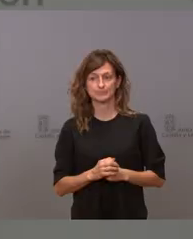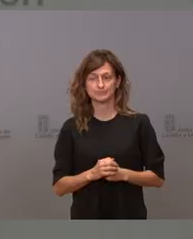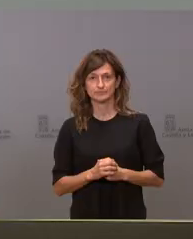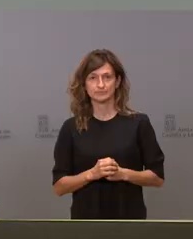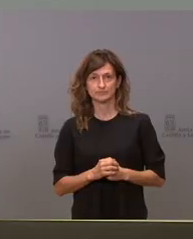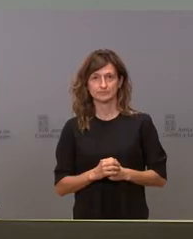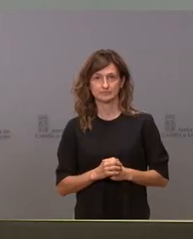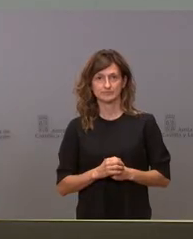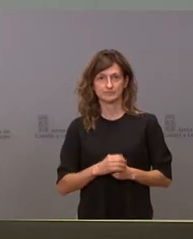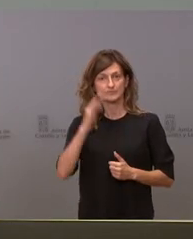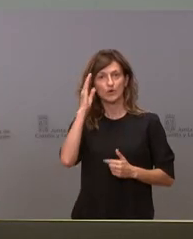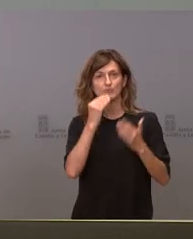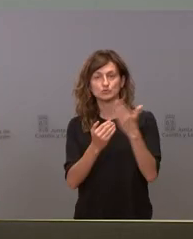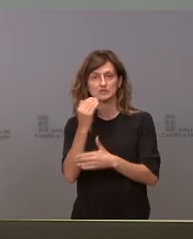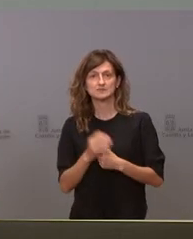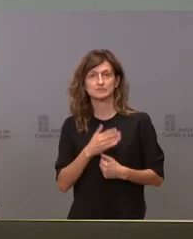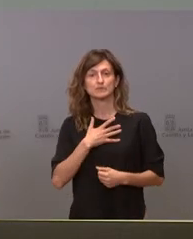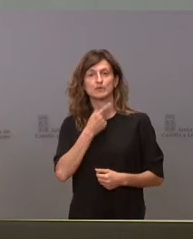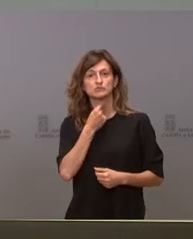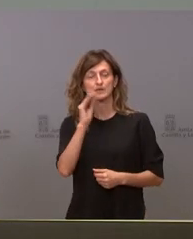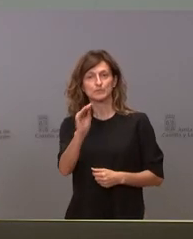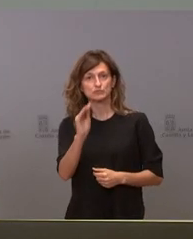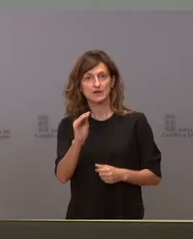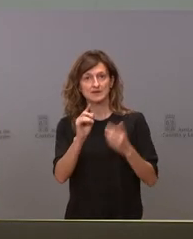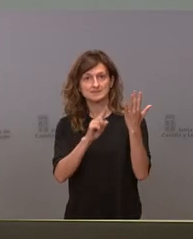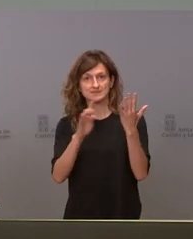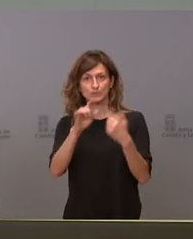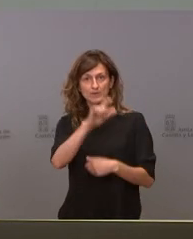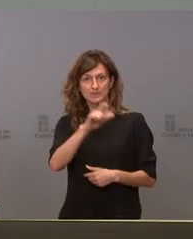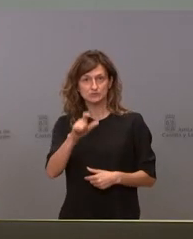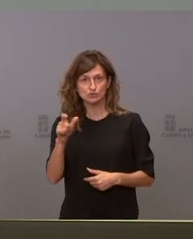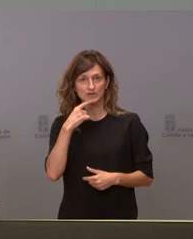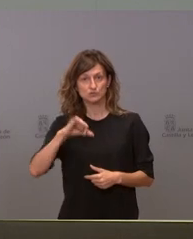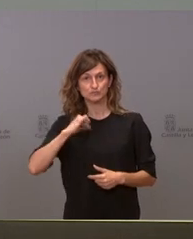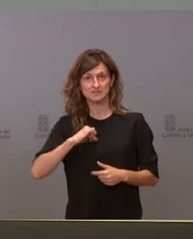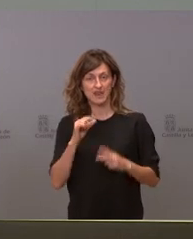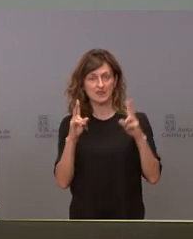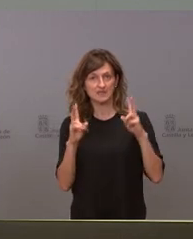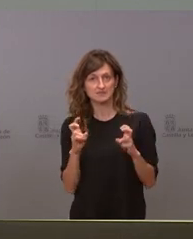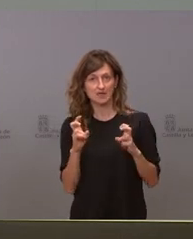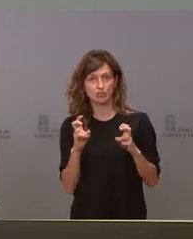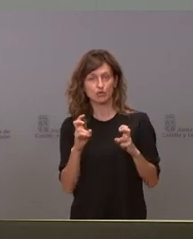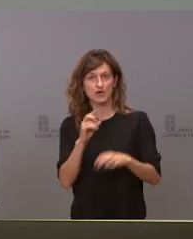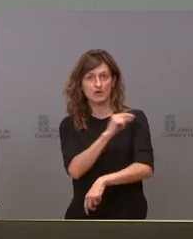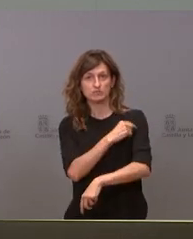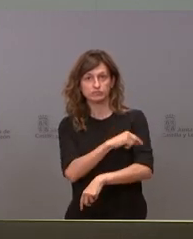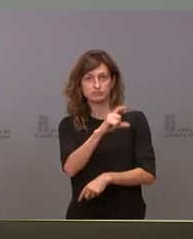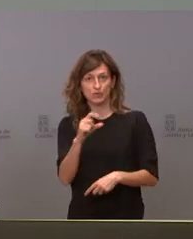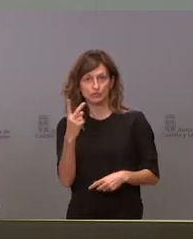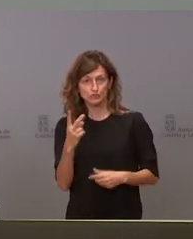buenos días buenos días me gustaría preguntarle por esas 69 personas que están ingresadas en hospitales con la pauta completa